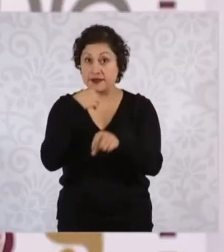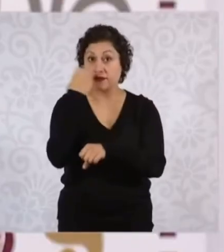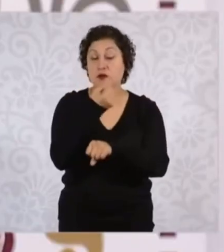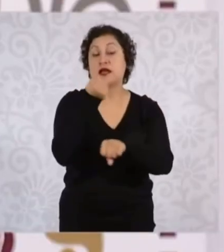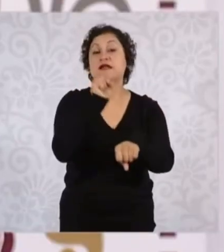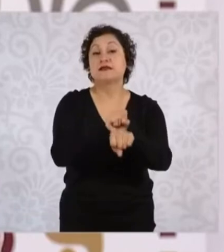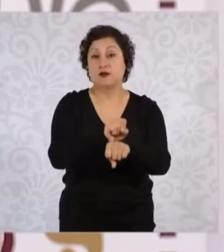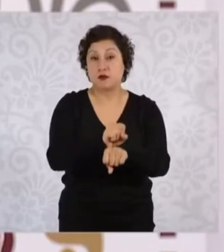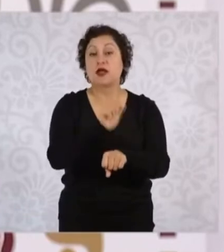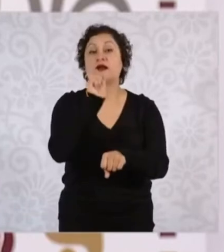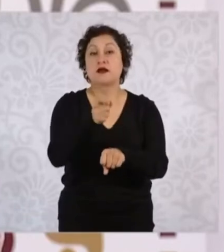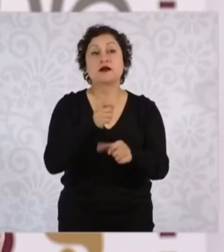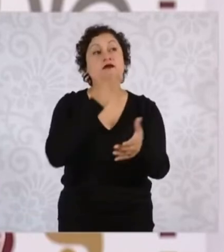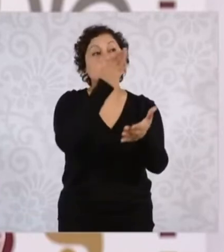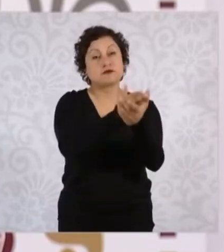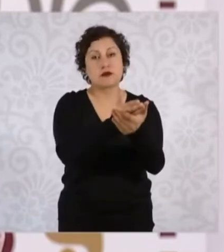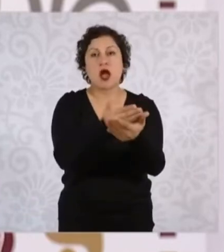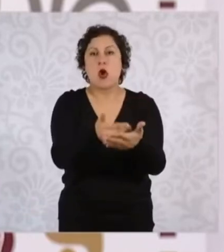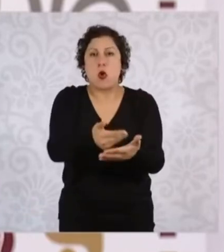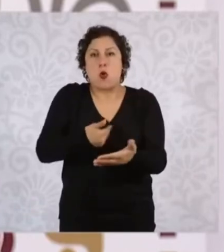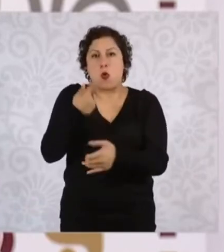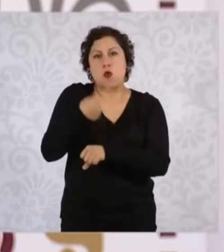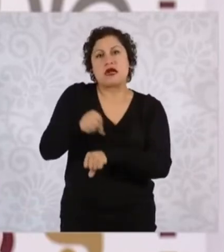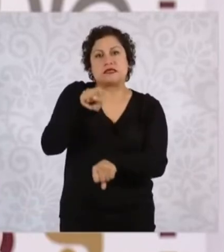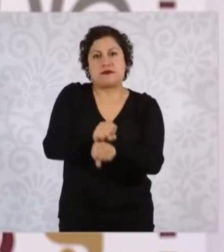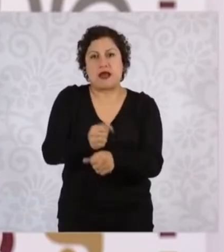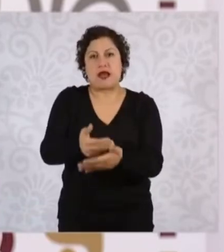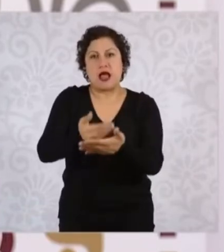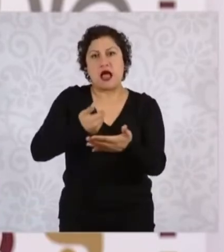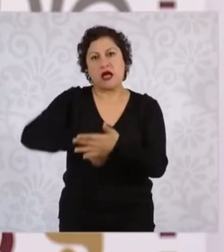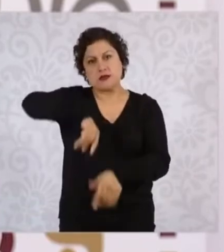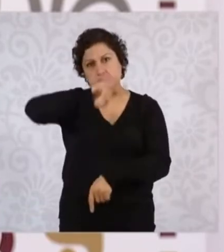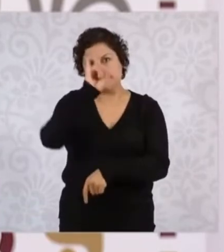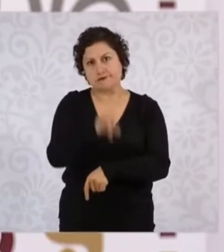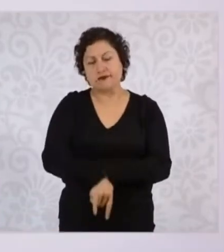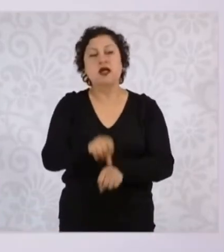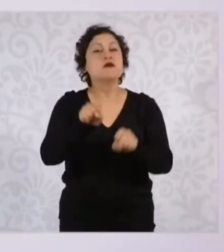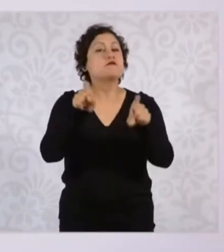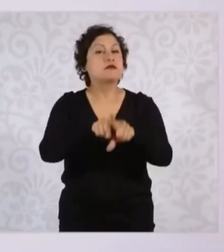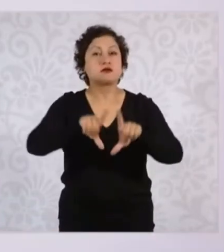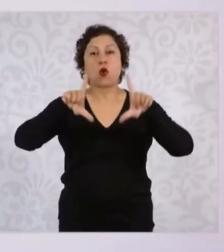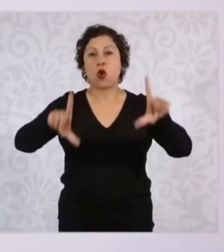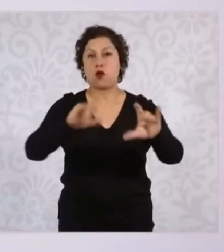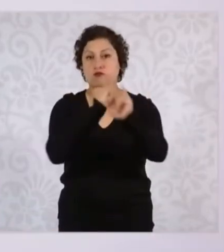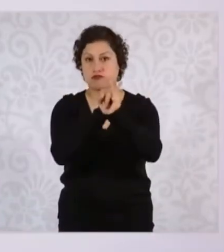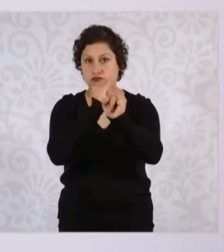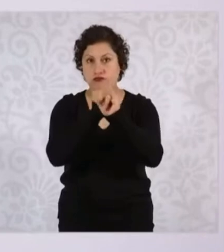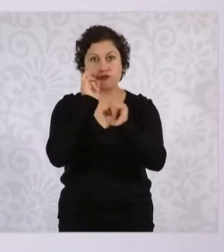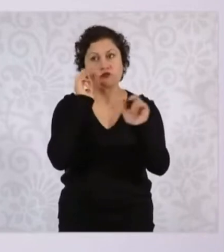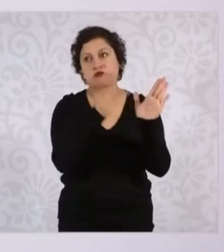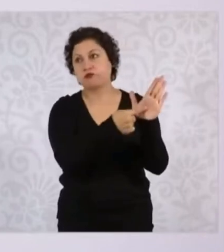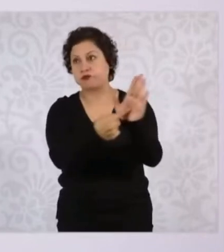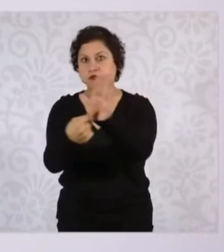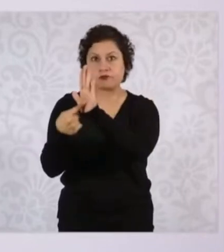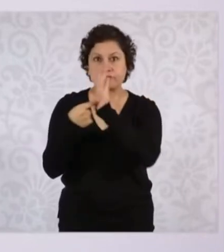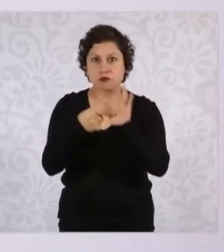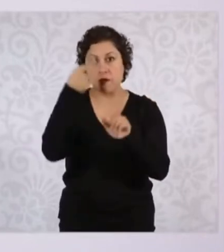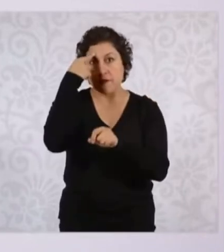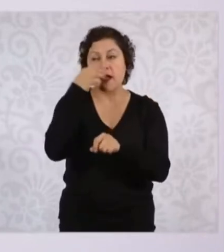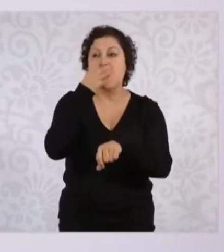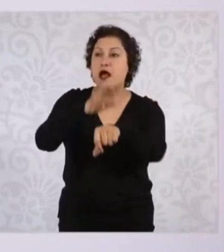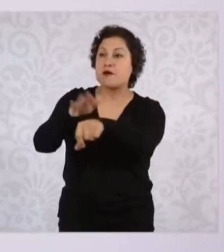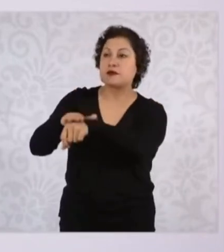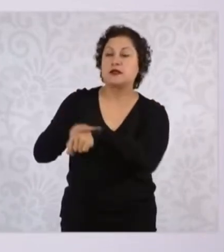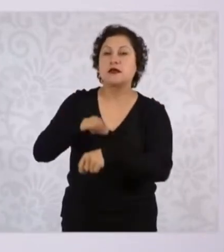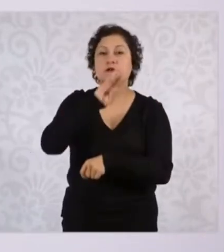avisar una semana antes, ahí en la propia secundaria, en la página de internet, para que vayan los padres de familia,